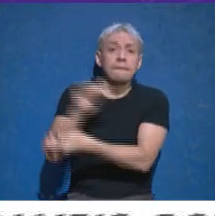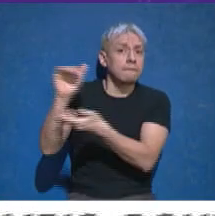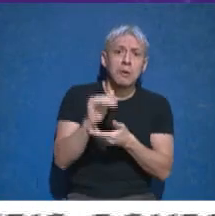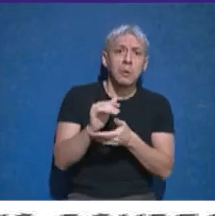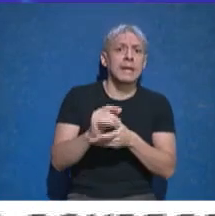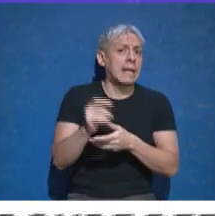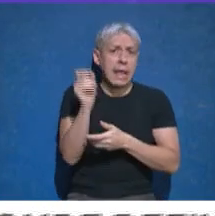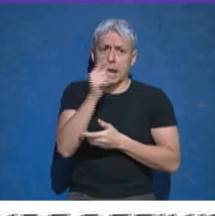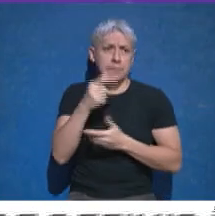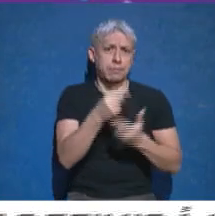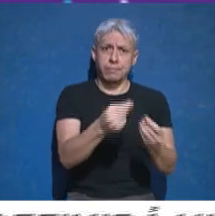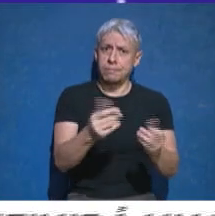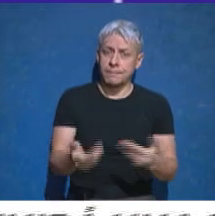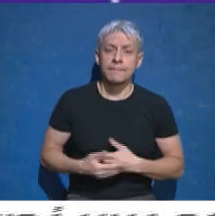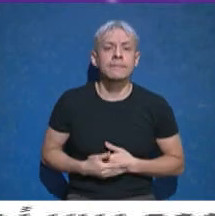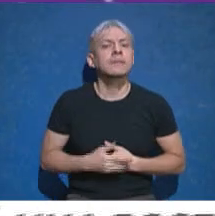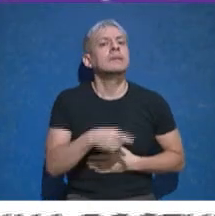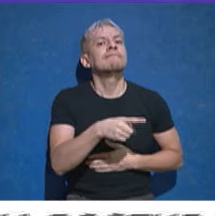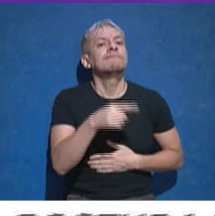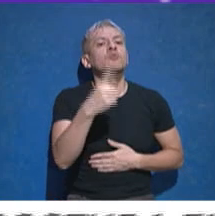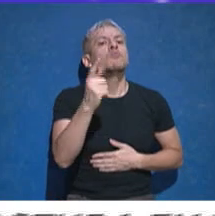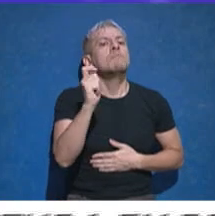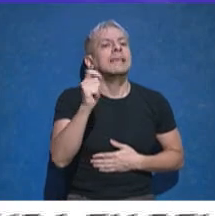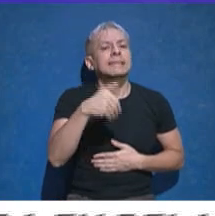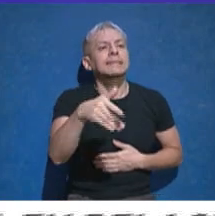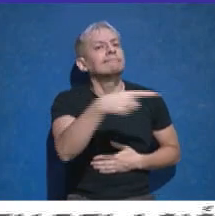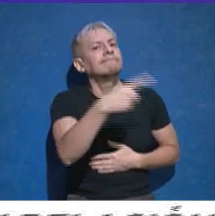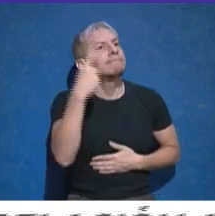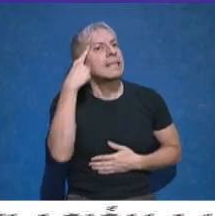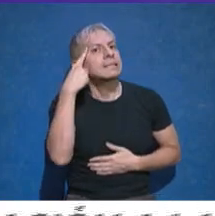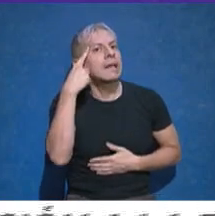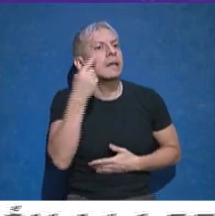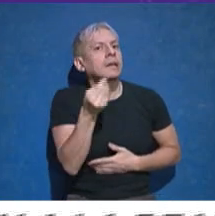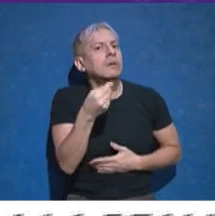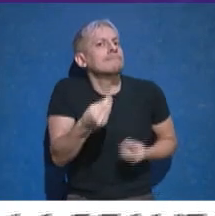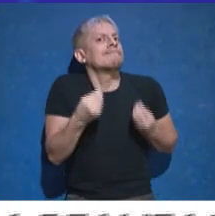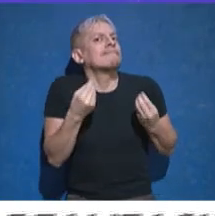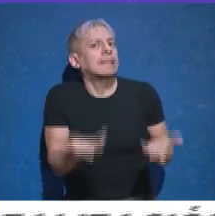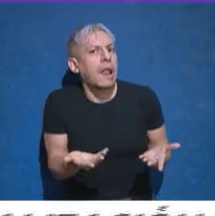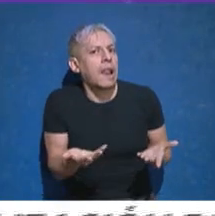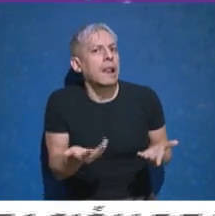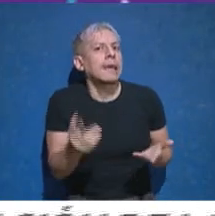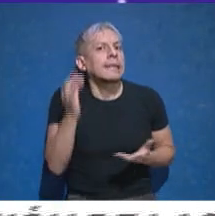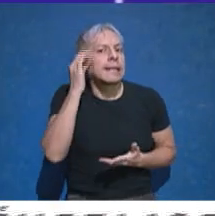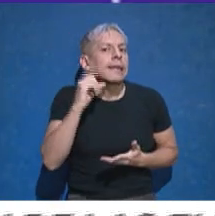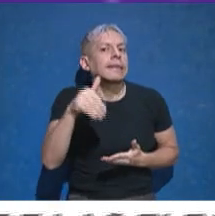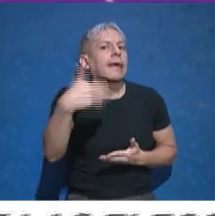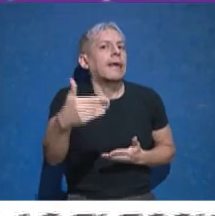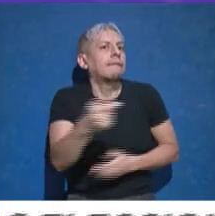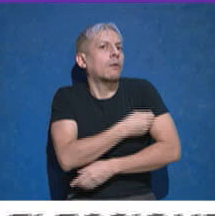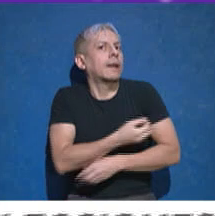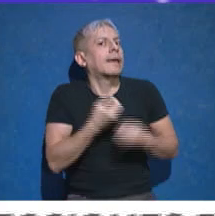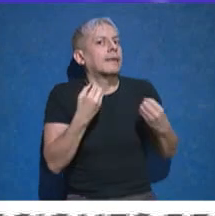administradas. ¿Cuál es la perspectiva a un mes? ¿Qué cree que va a pasar dentro exactamente de 30 días respecto de la